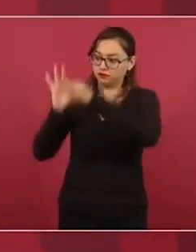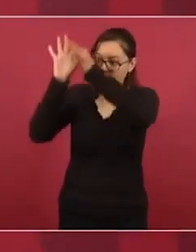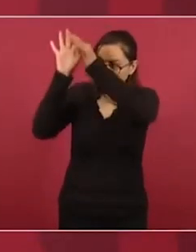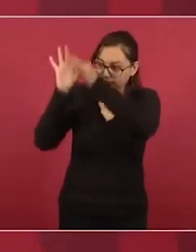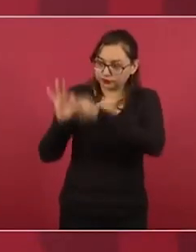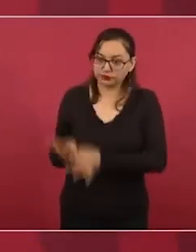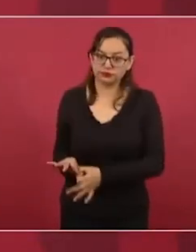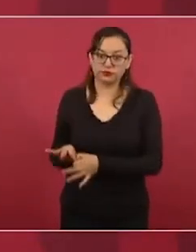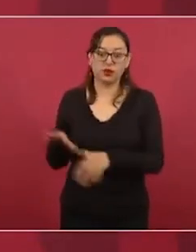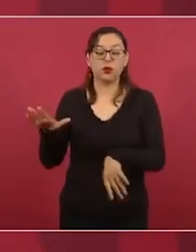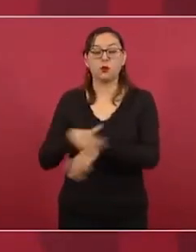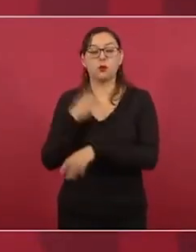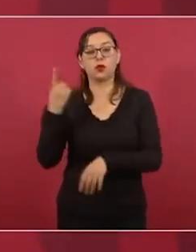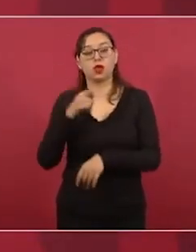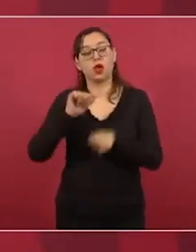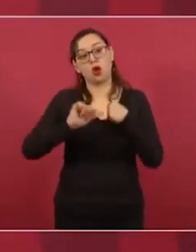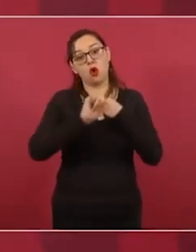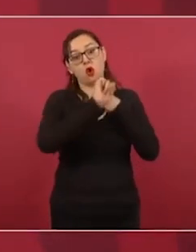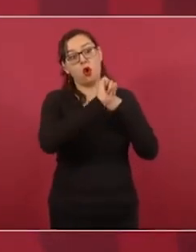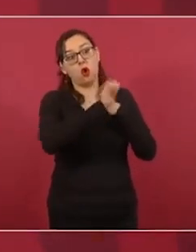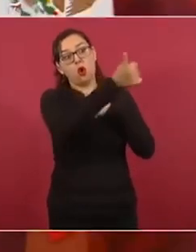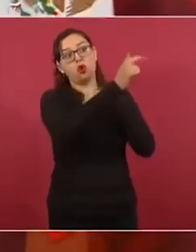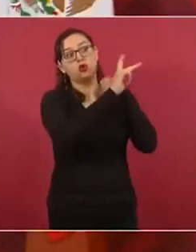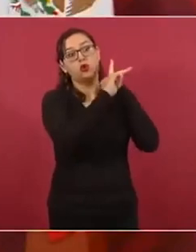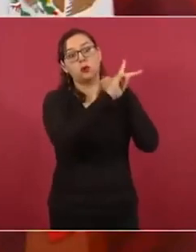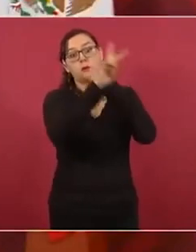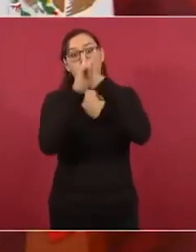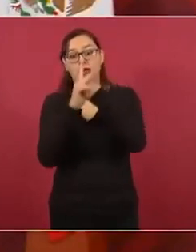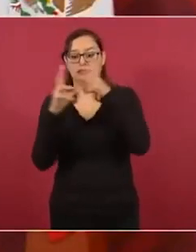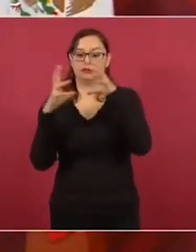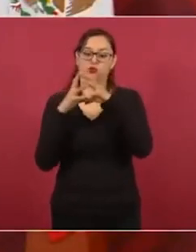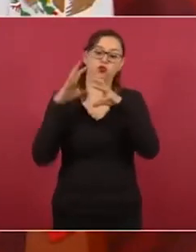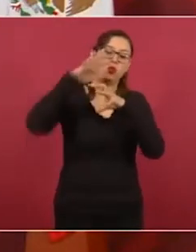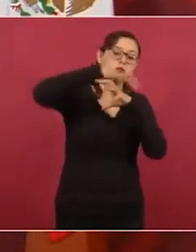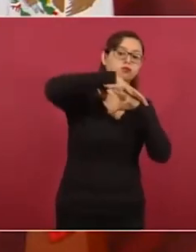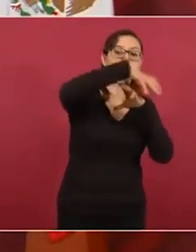del mundo.